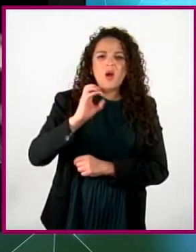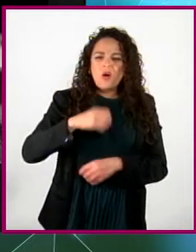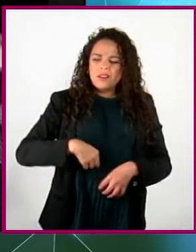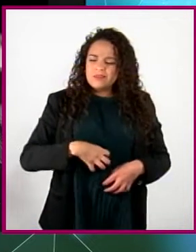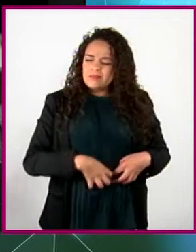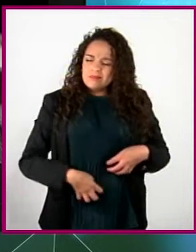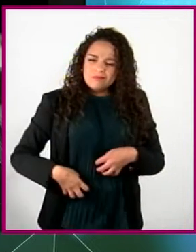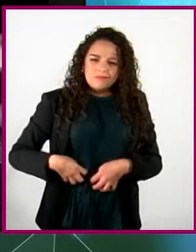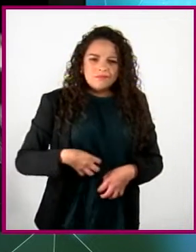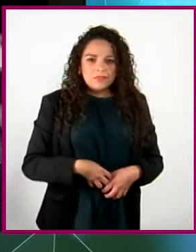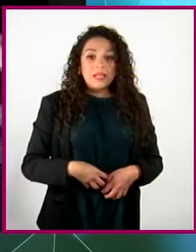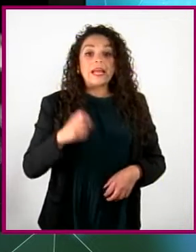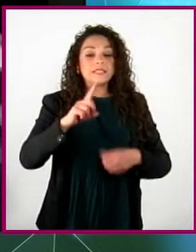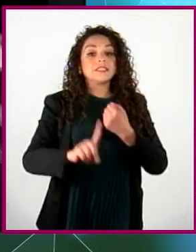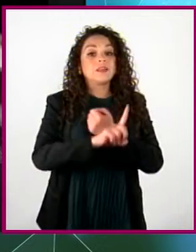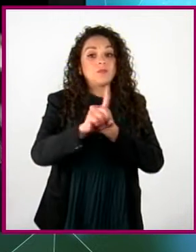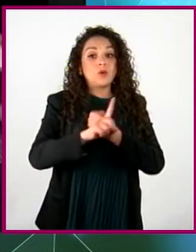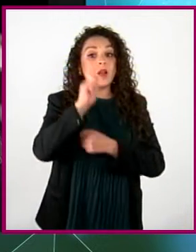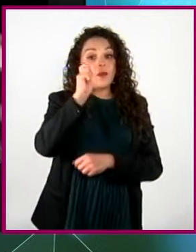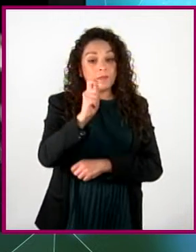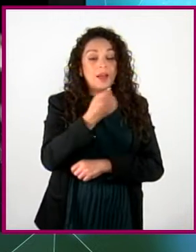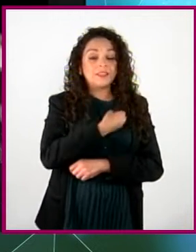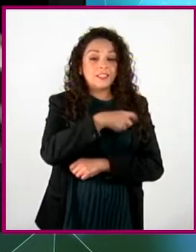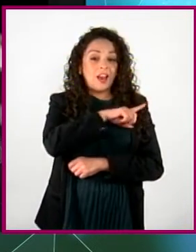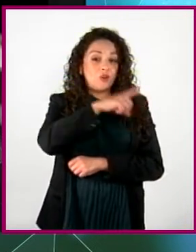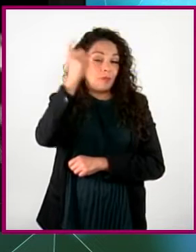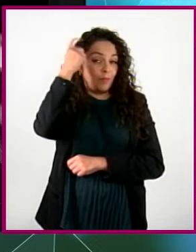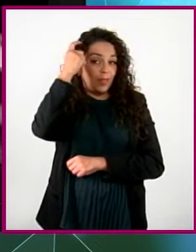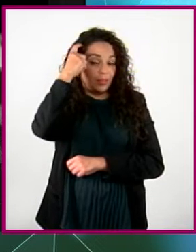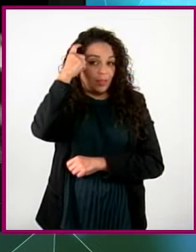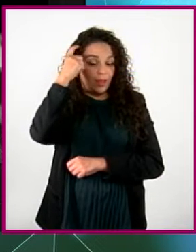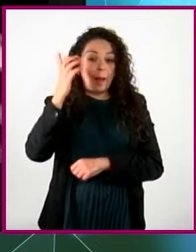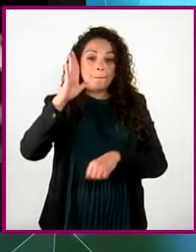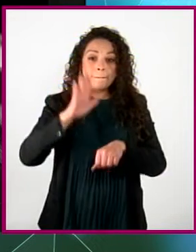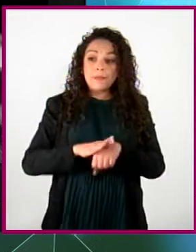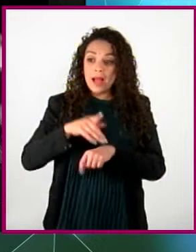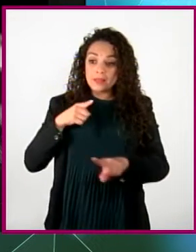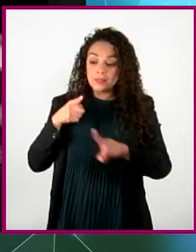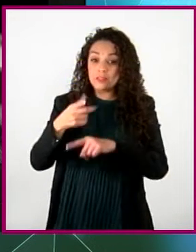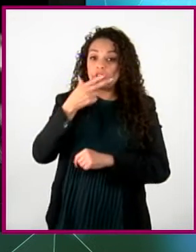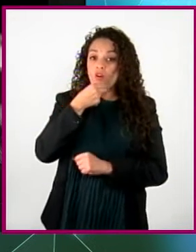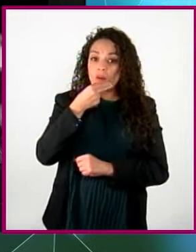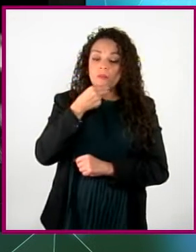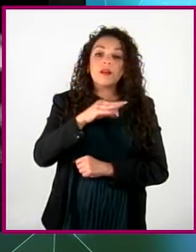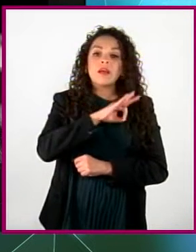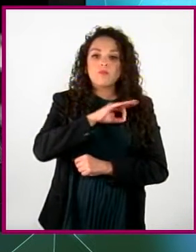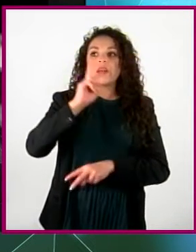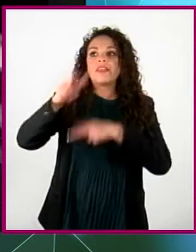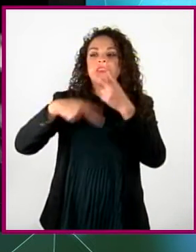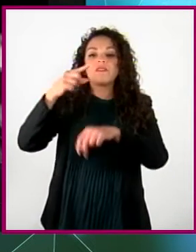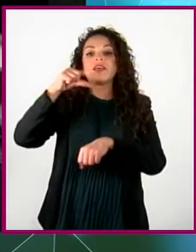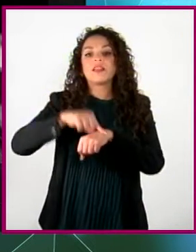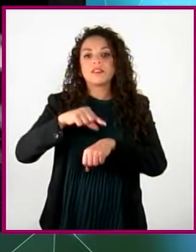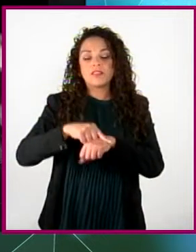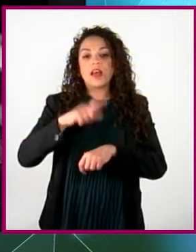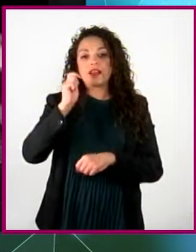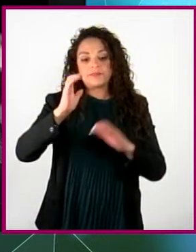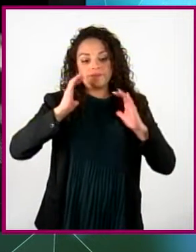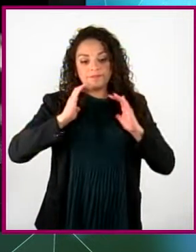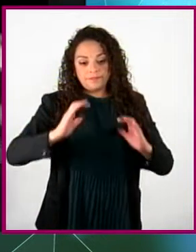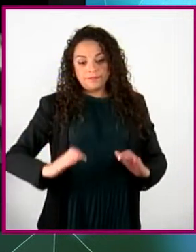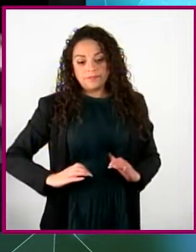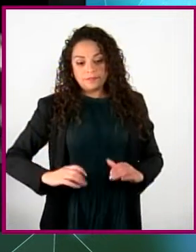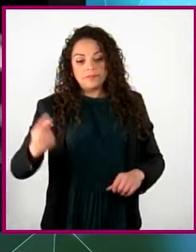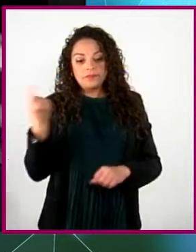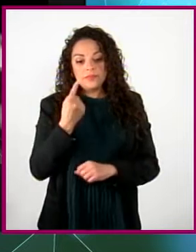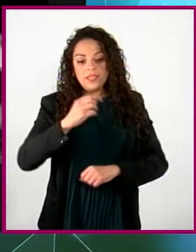pueden ser signos de un problema de salud mental. Muchos hombres son más propensos a ver a su médico sobre los síntomas físicos que